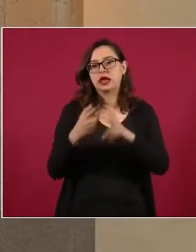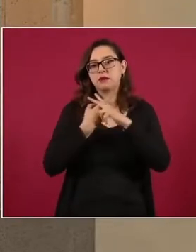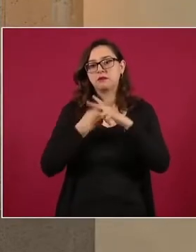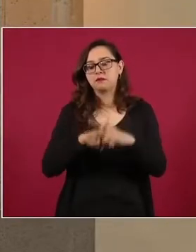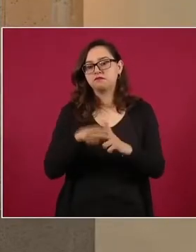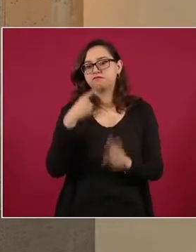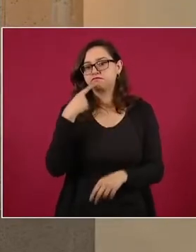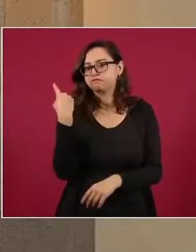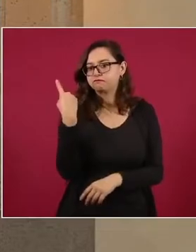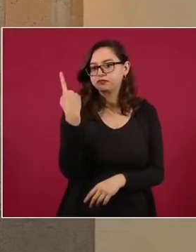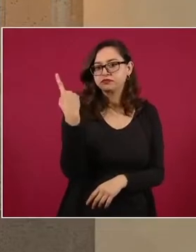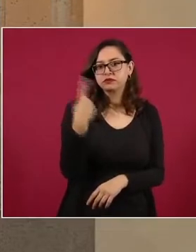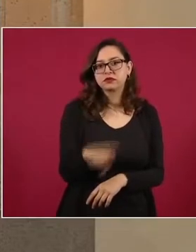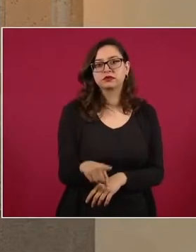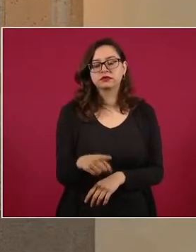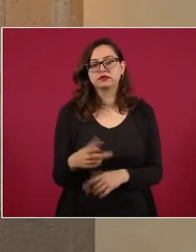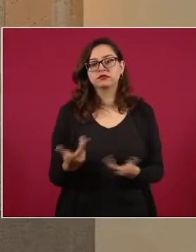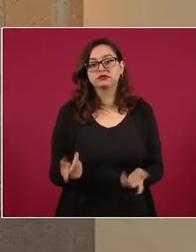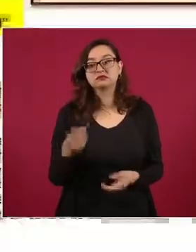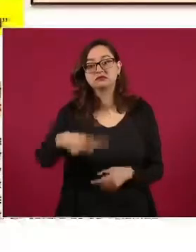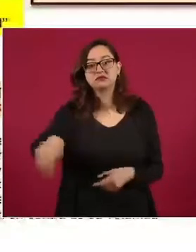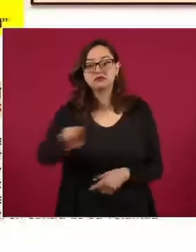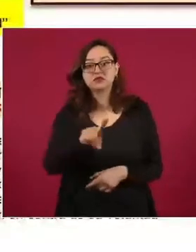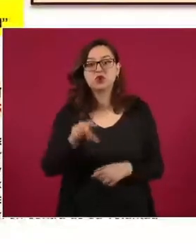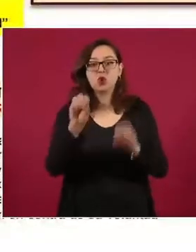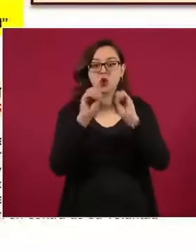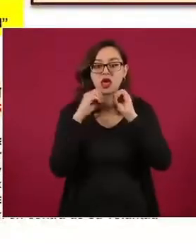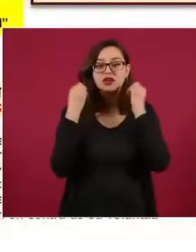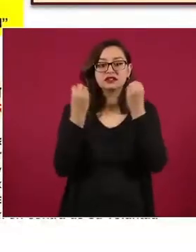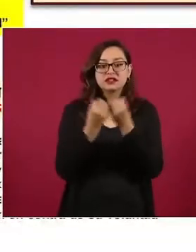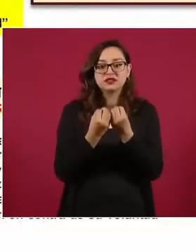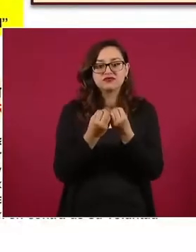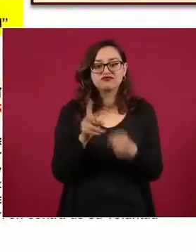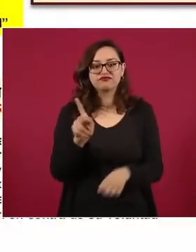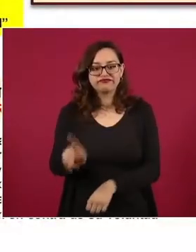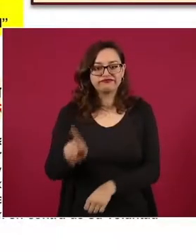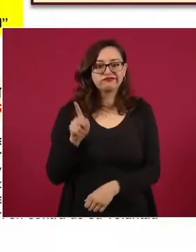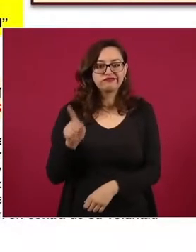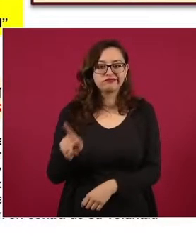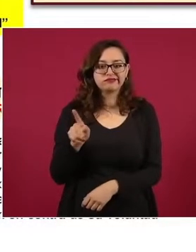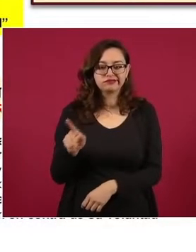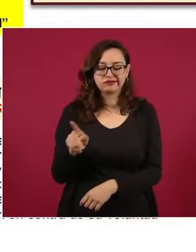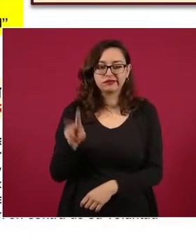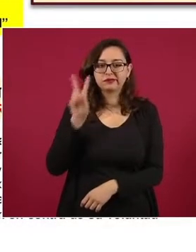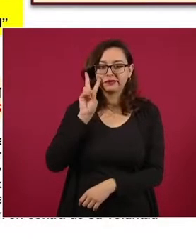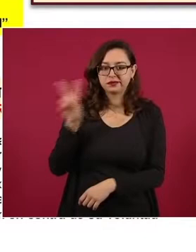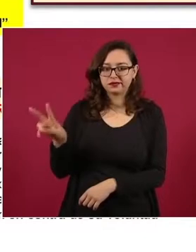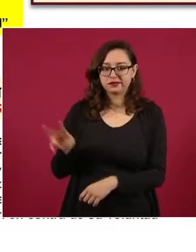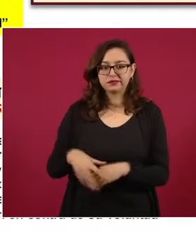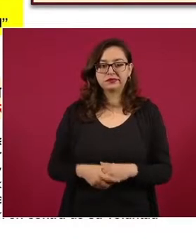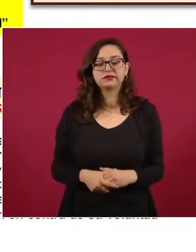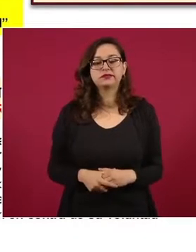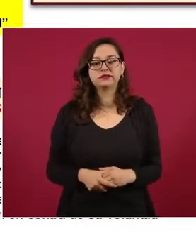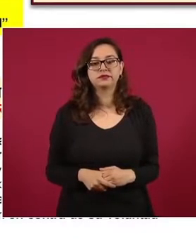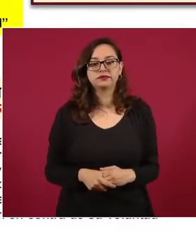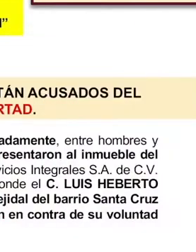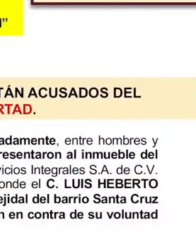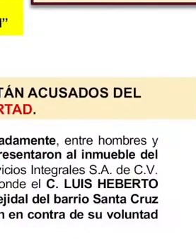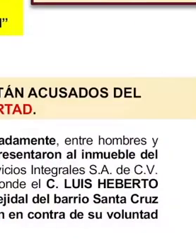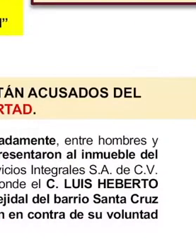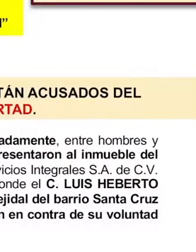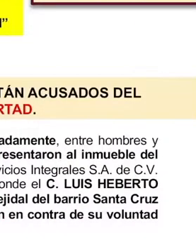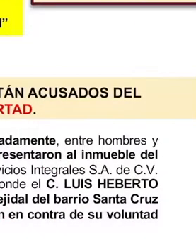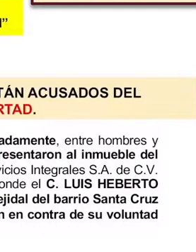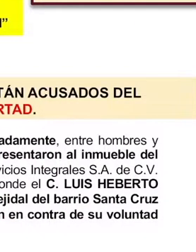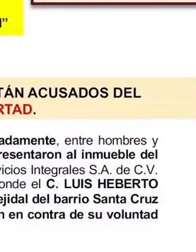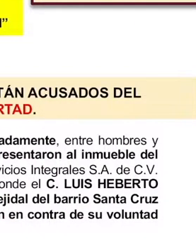comillas, sociales que se apoderan de inmuebles, hacen invasiones y amenazan o despojan